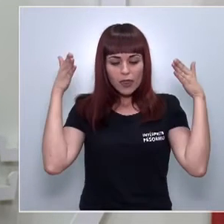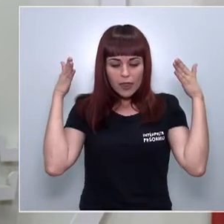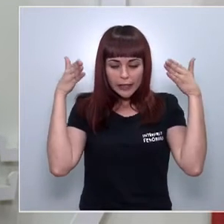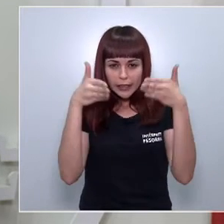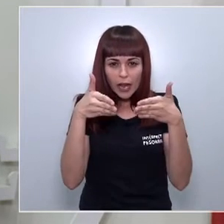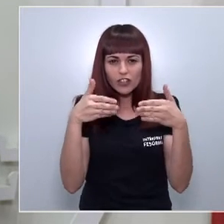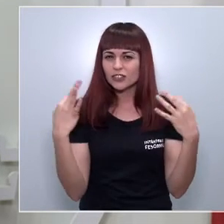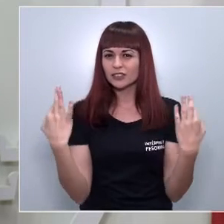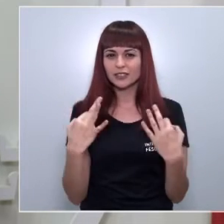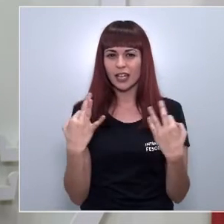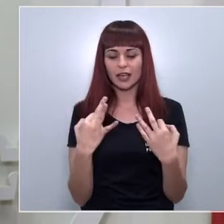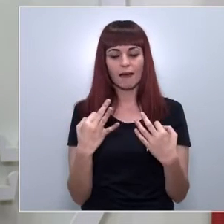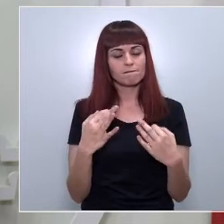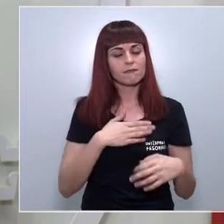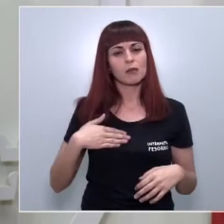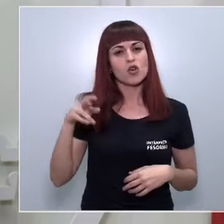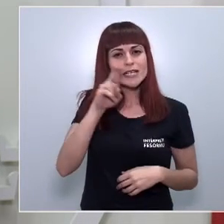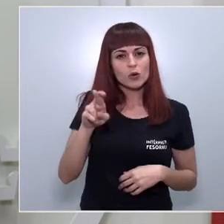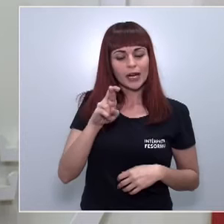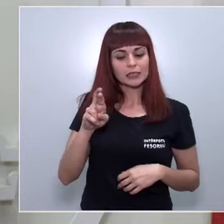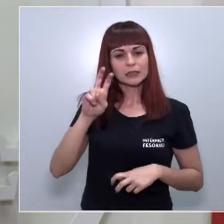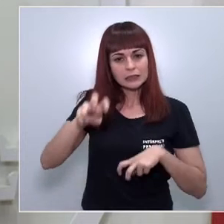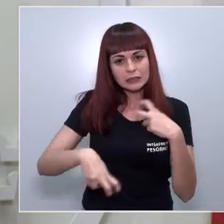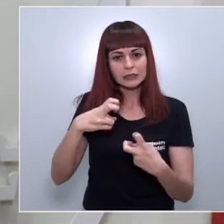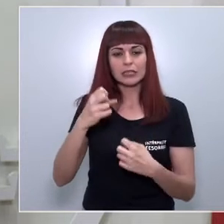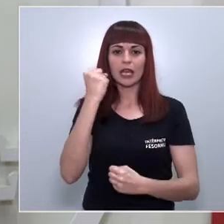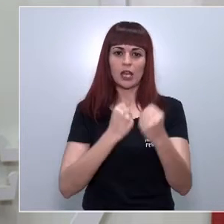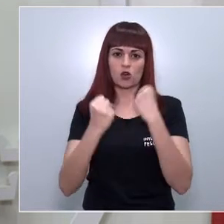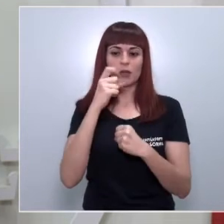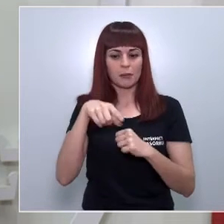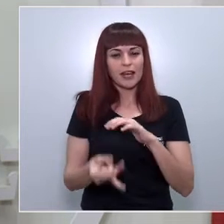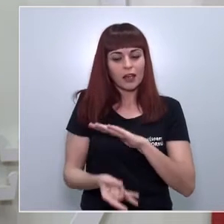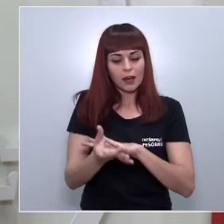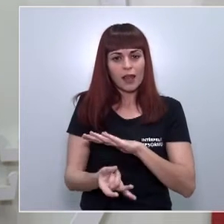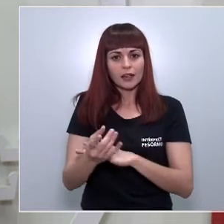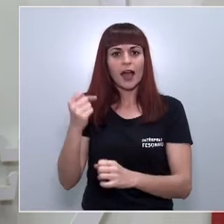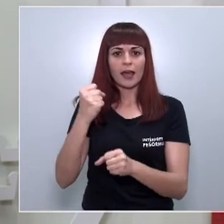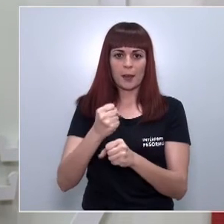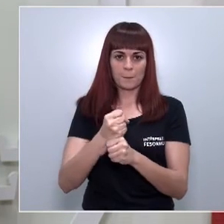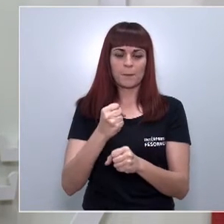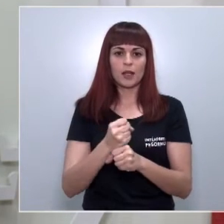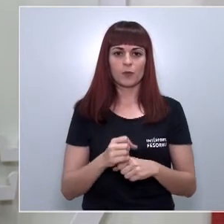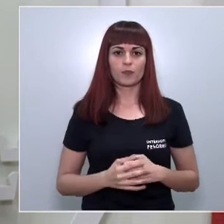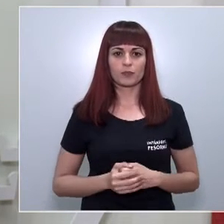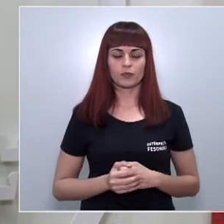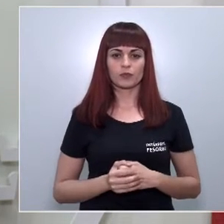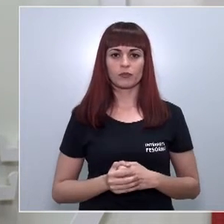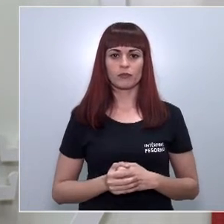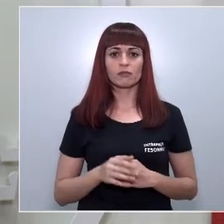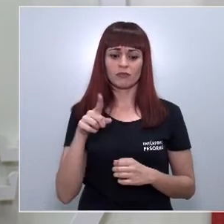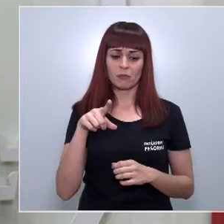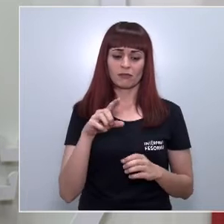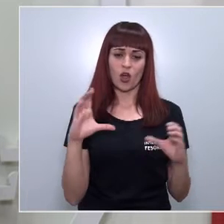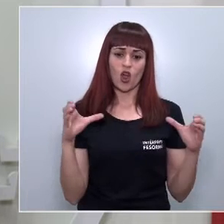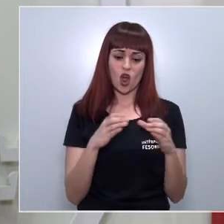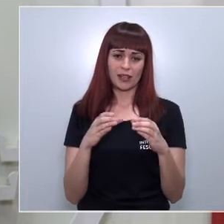en recuperar cuanto antes la actividad económica y la creación de empleo, así como en proteger con más celo que nunca a los